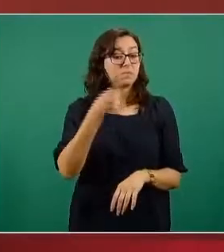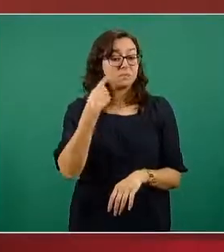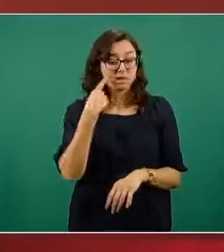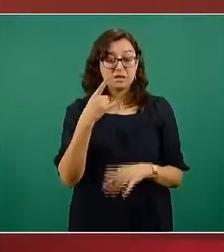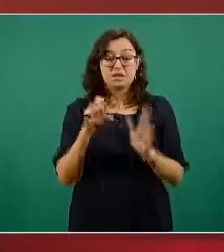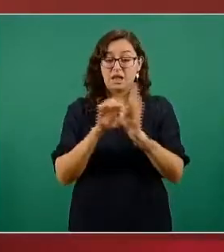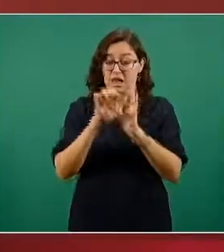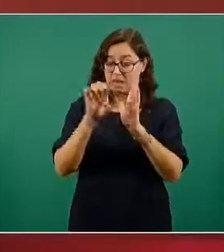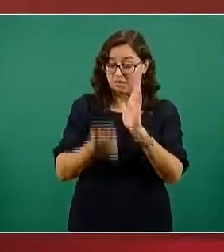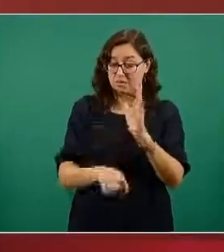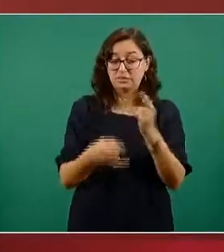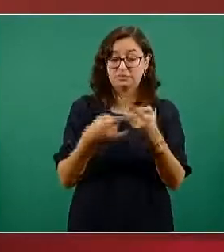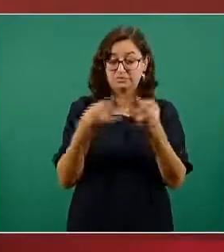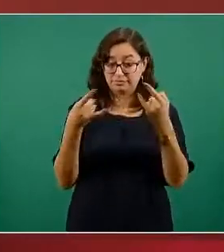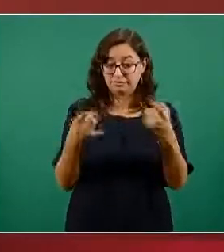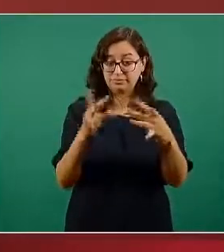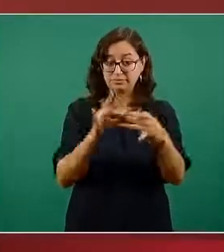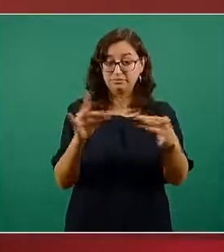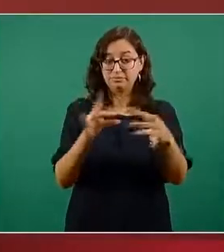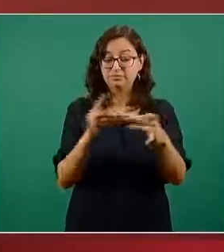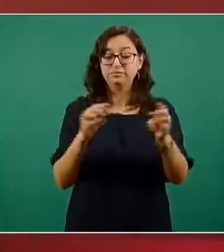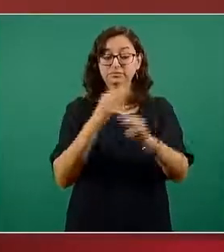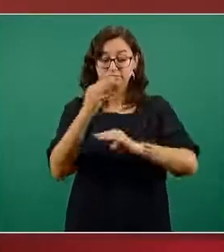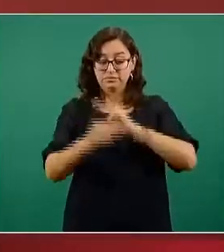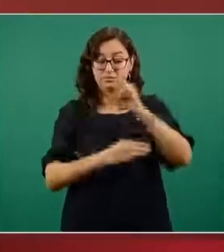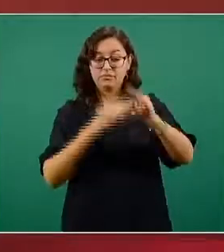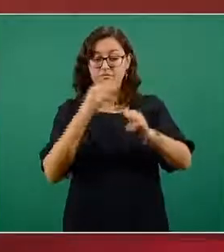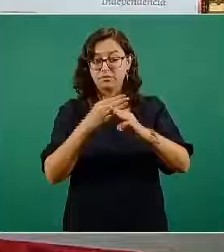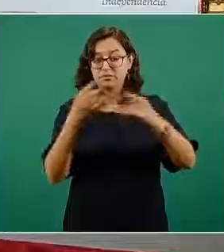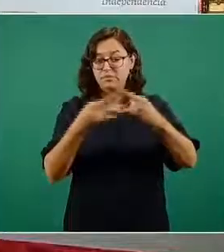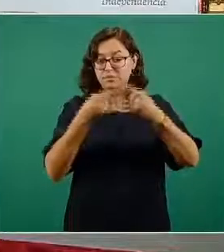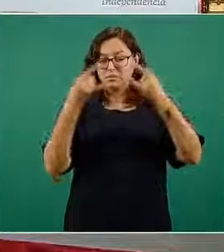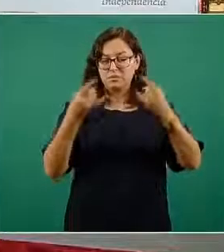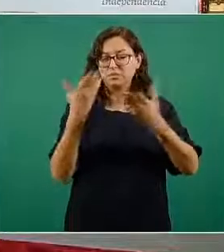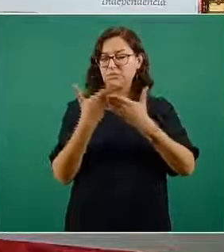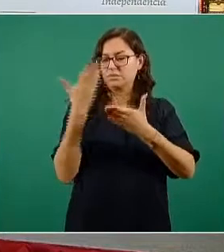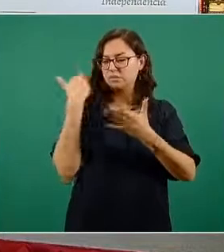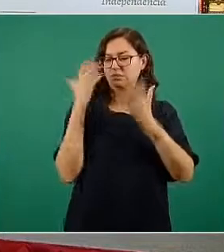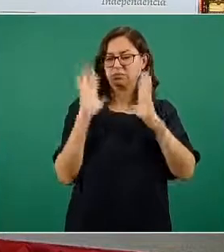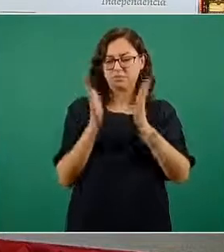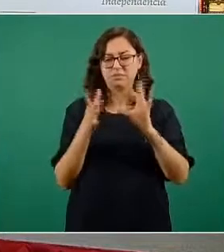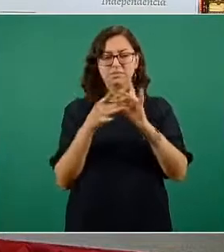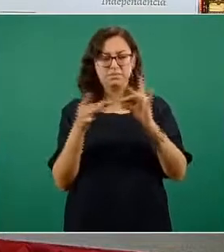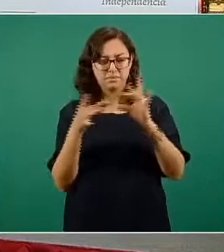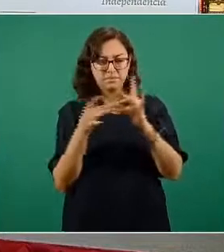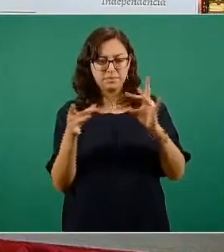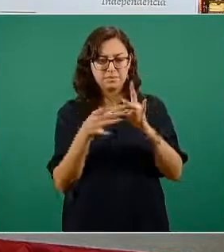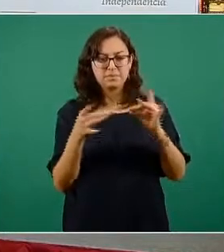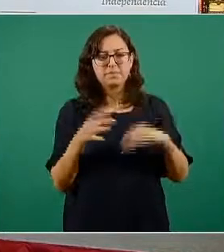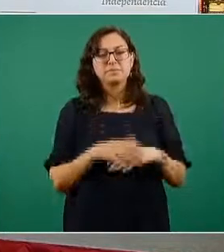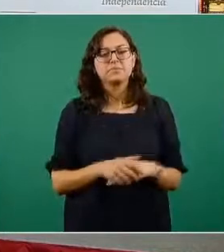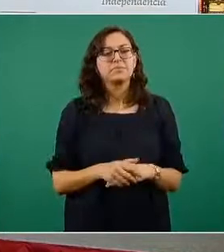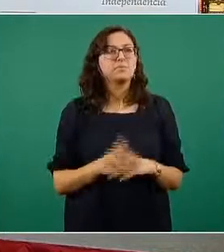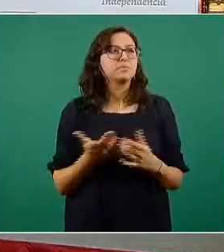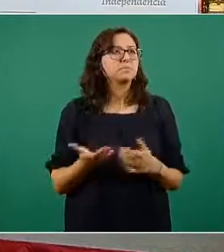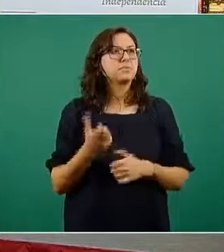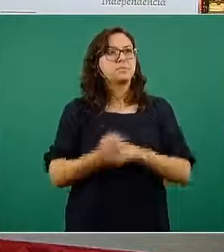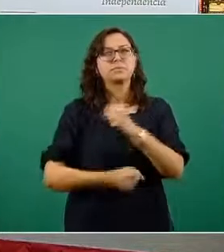una experiencia que tiene la salud pública mundial que la hemos comentado en otras ocasiones que fue a finales de los